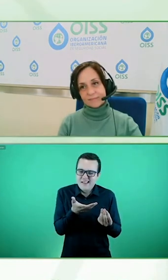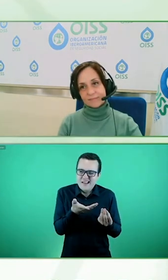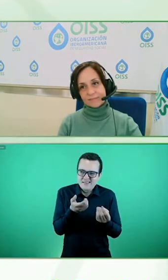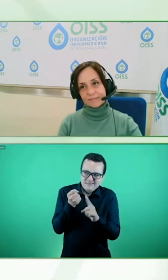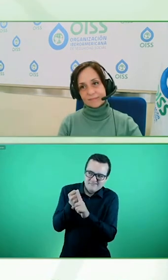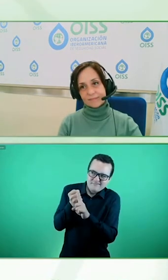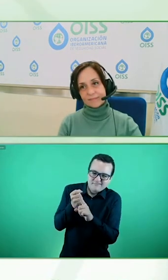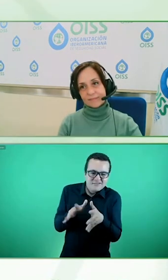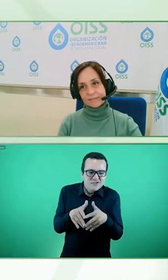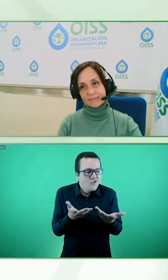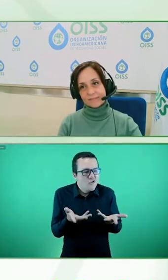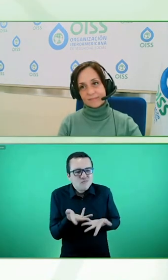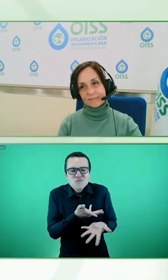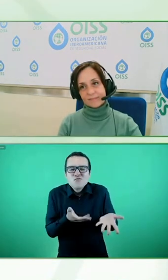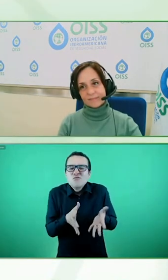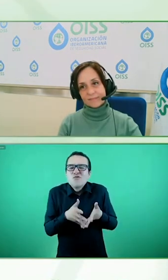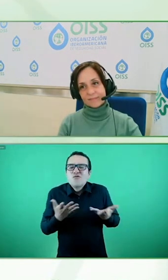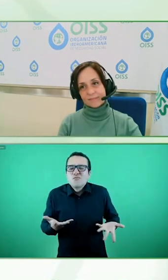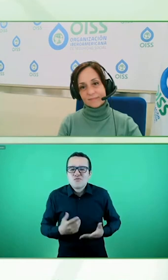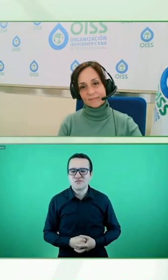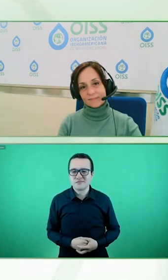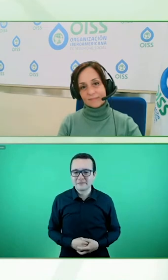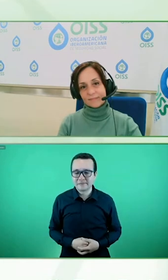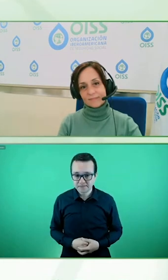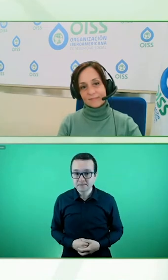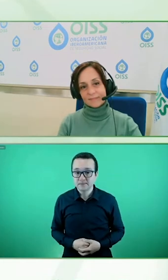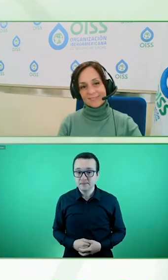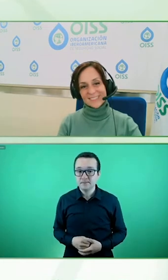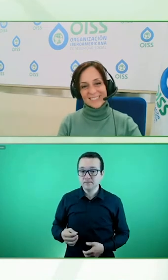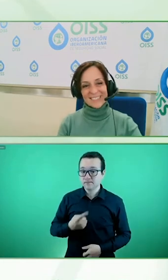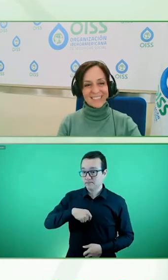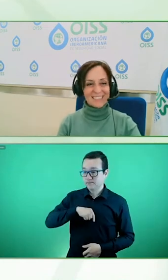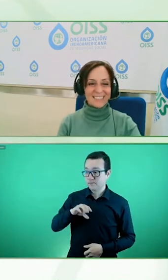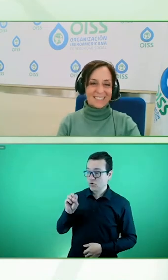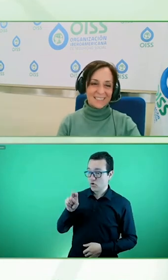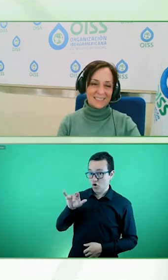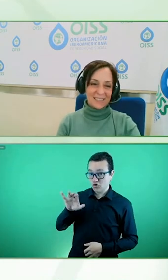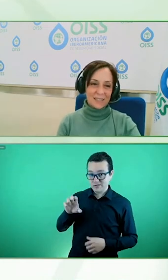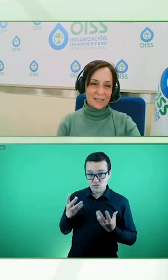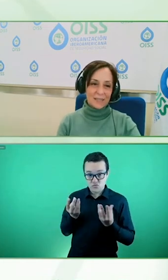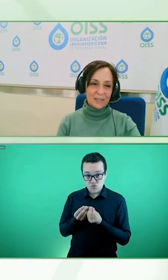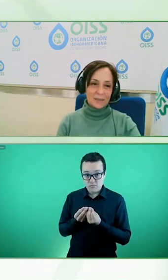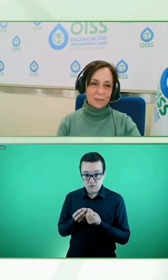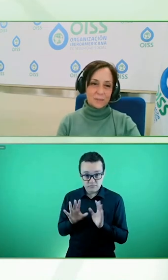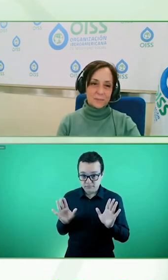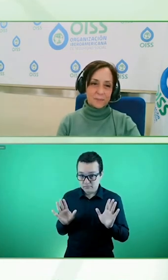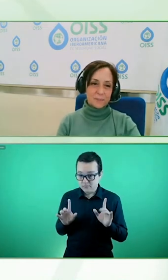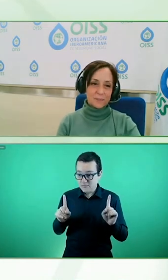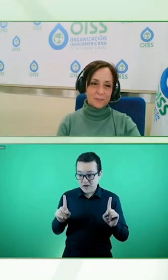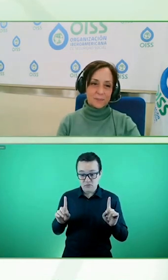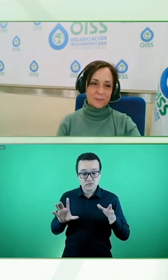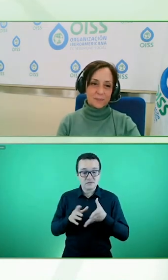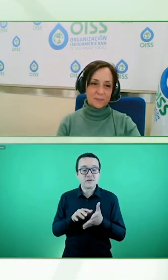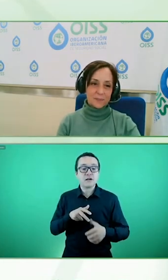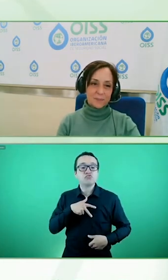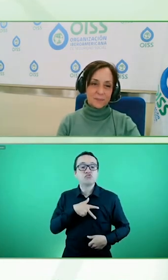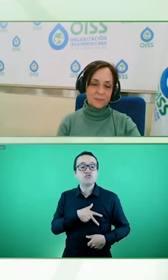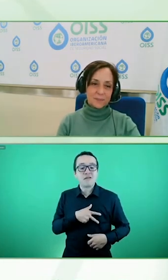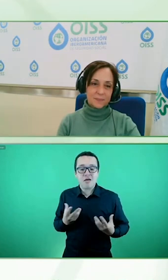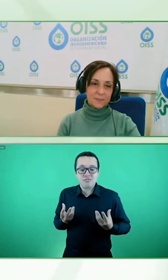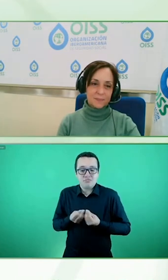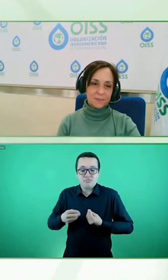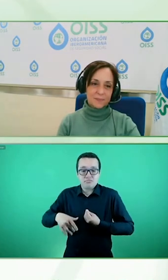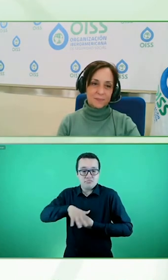bueno nosotros por un lado nos llamamos grupo social 11 pero somos sociedad civil igual que cualquier otro igual que cualquier